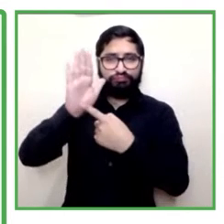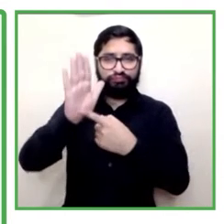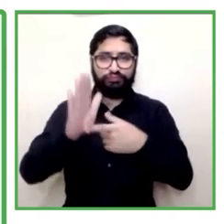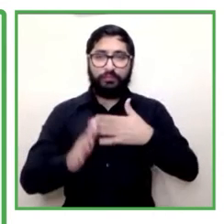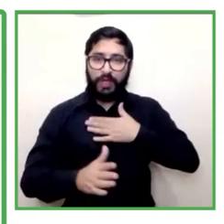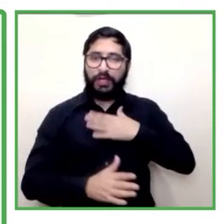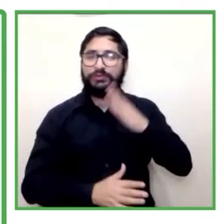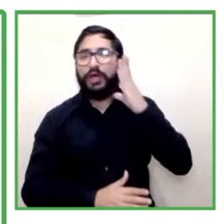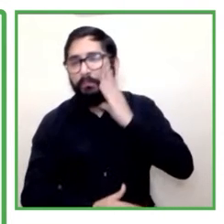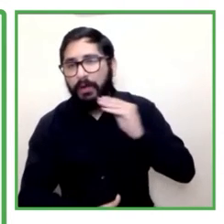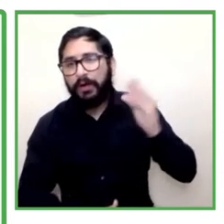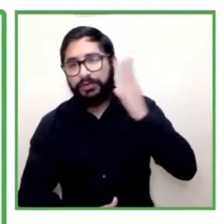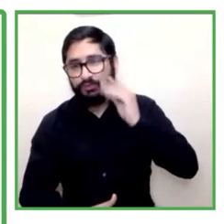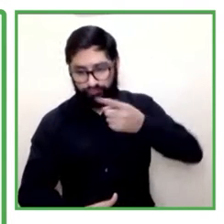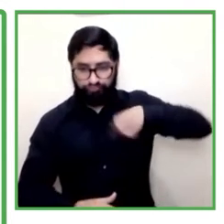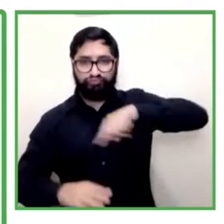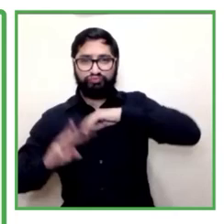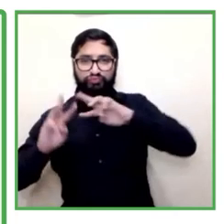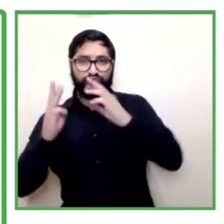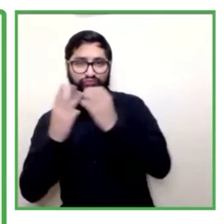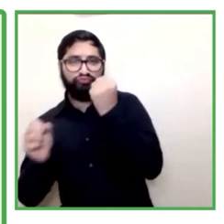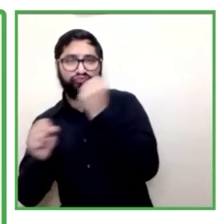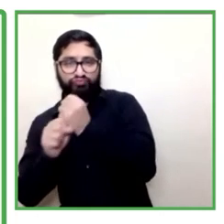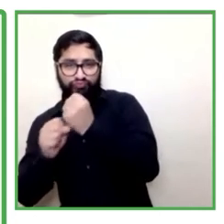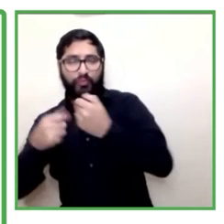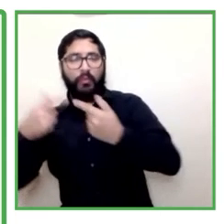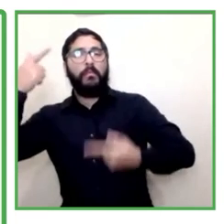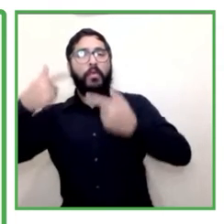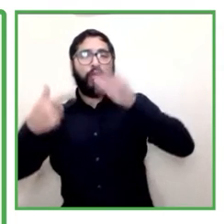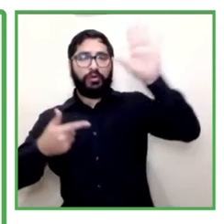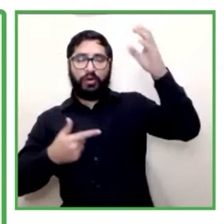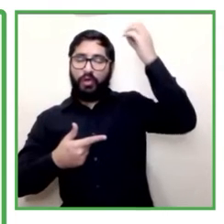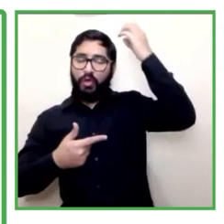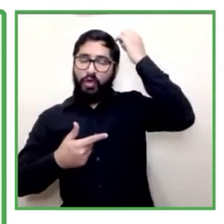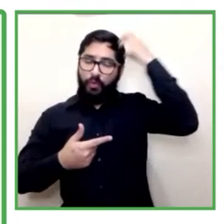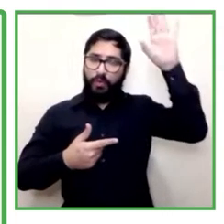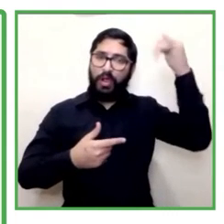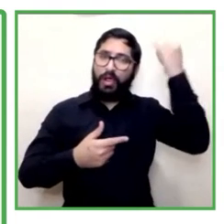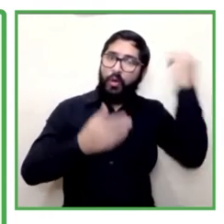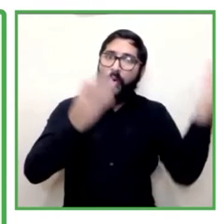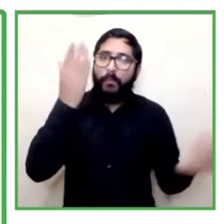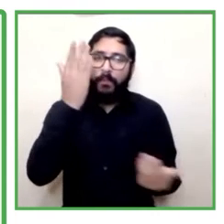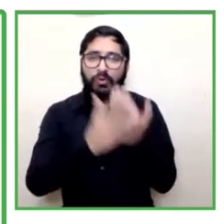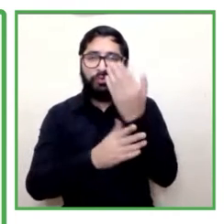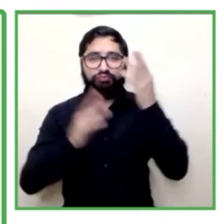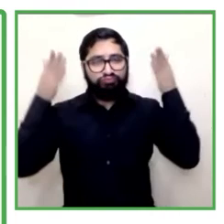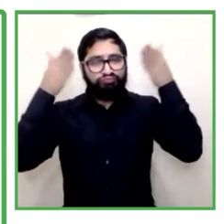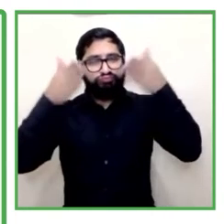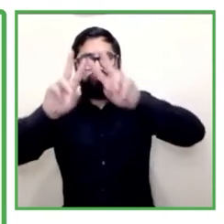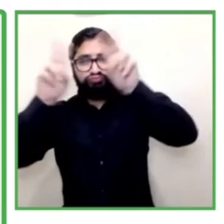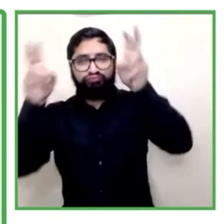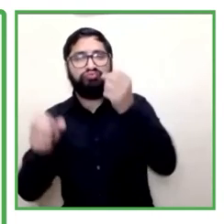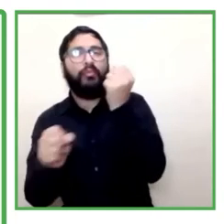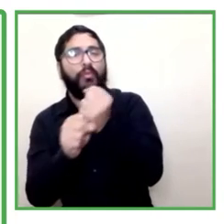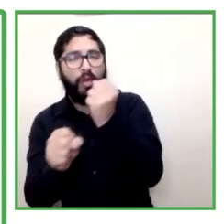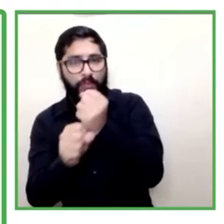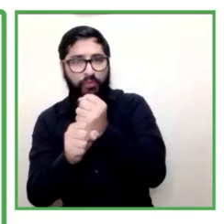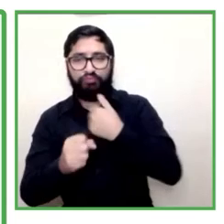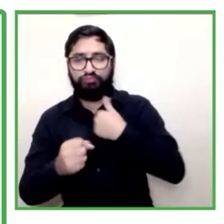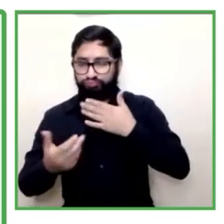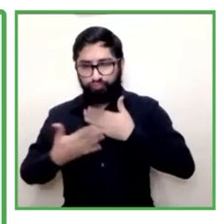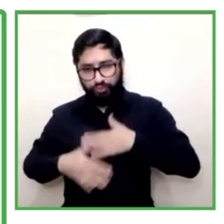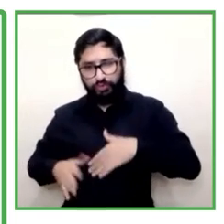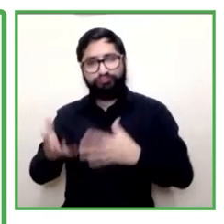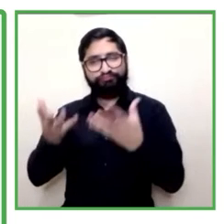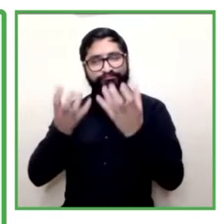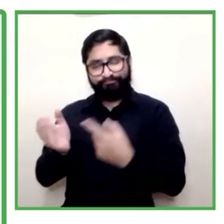respecto a su política innovadora sobre empleo. Así que quisiera presentar un contexto acerca de lo que es el